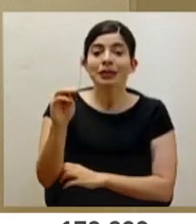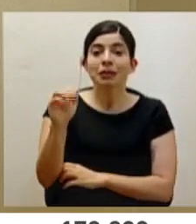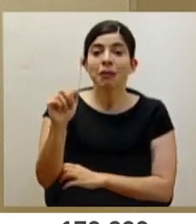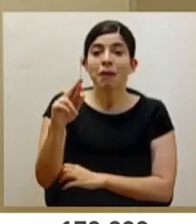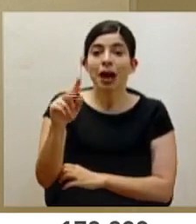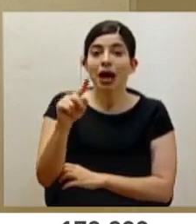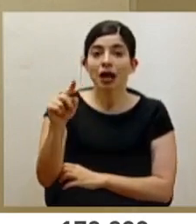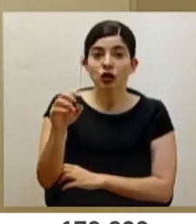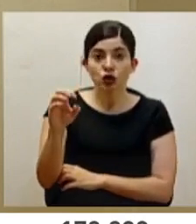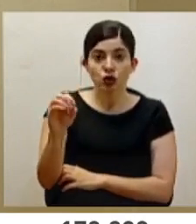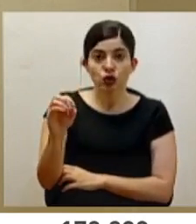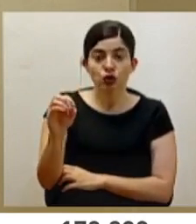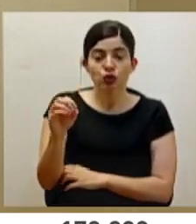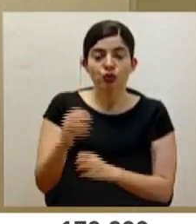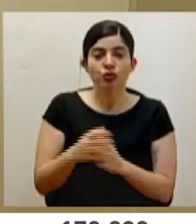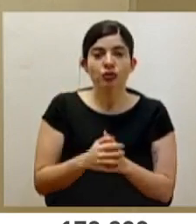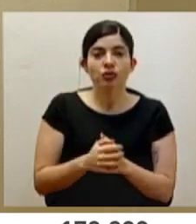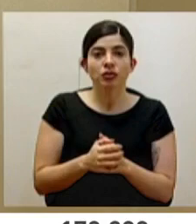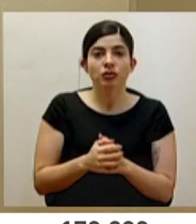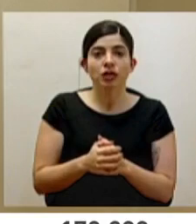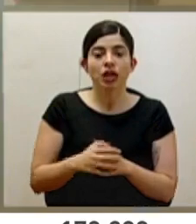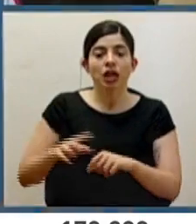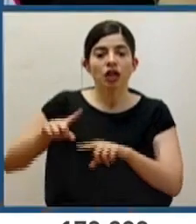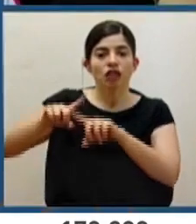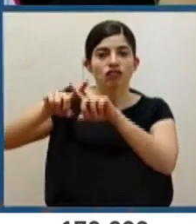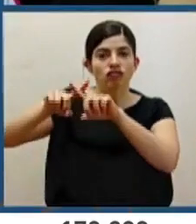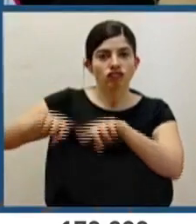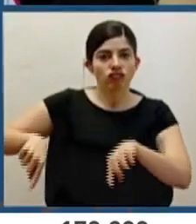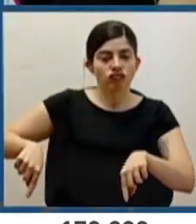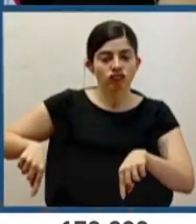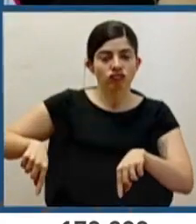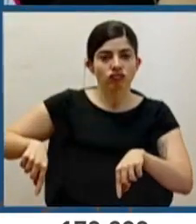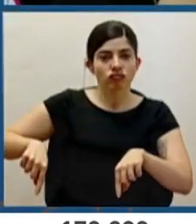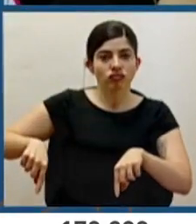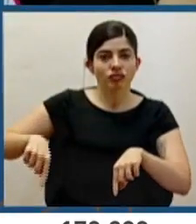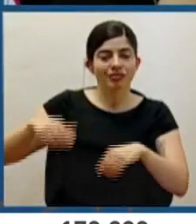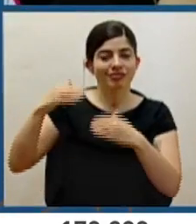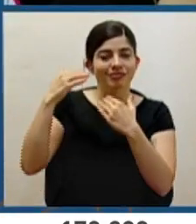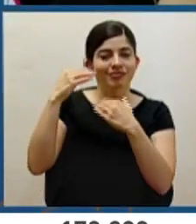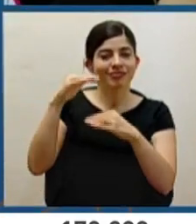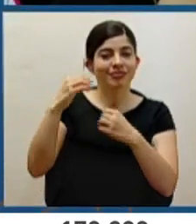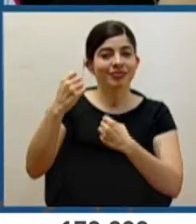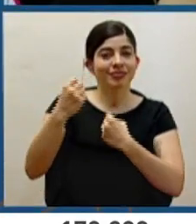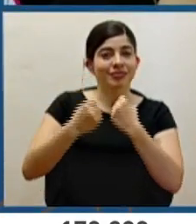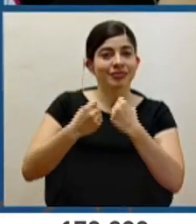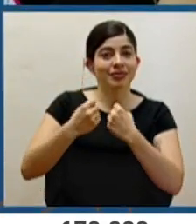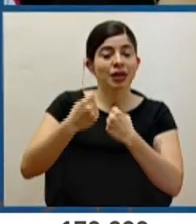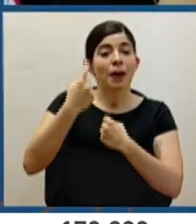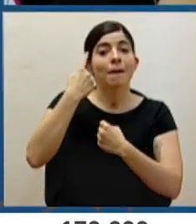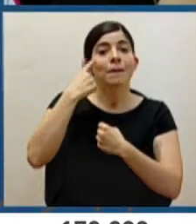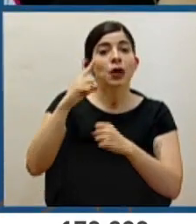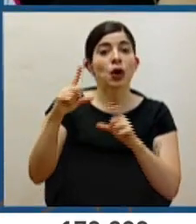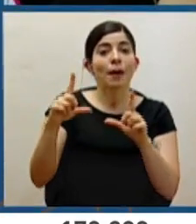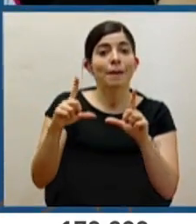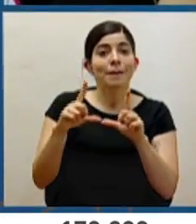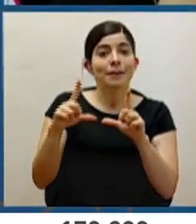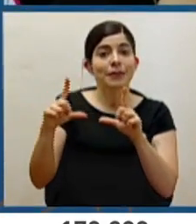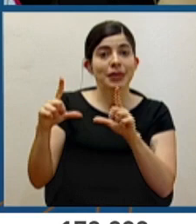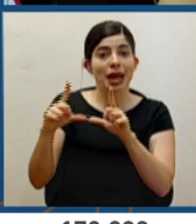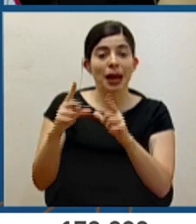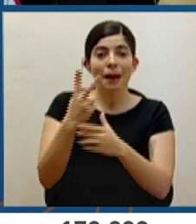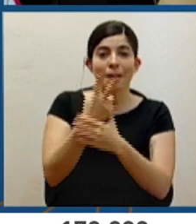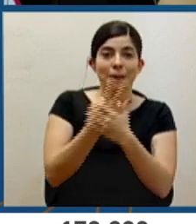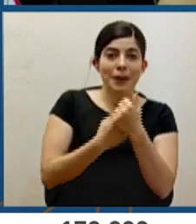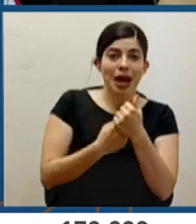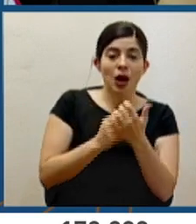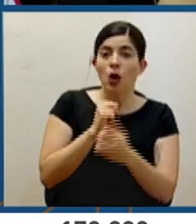la eliminación de la restricción vehicular por distribución de placas pares e